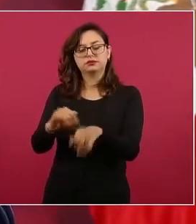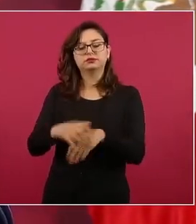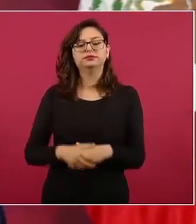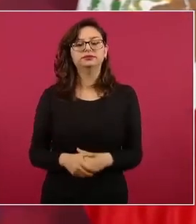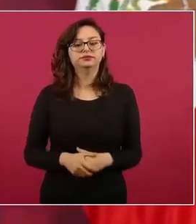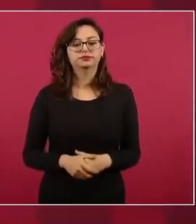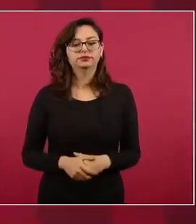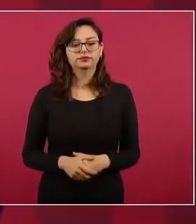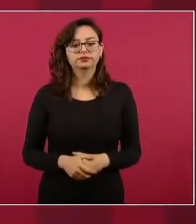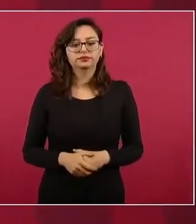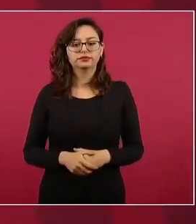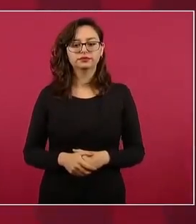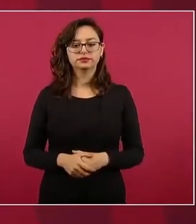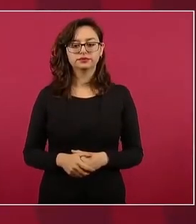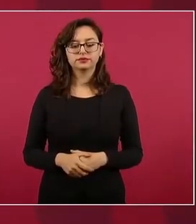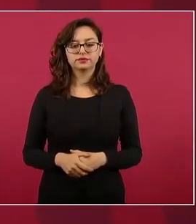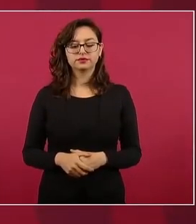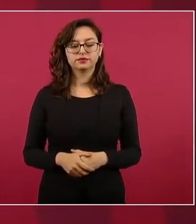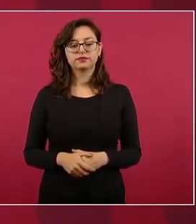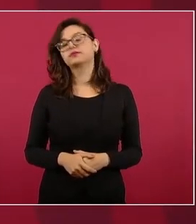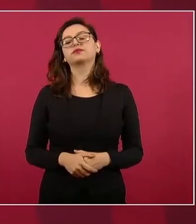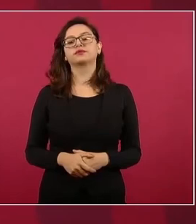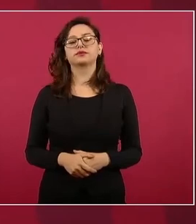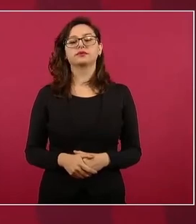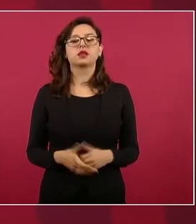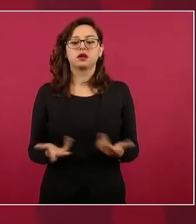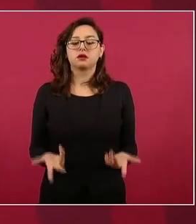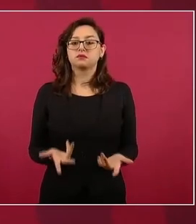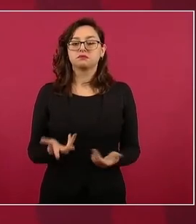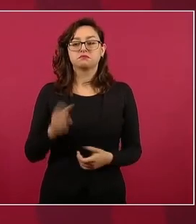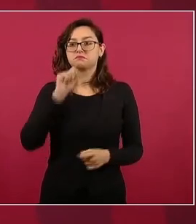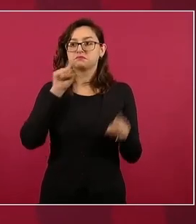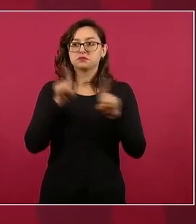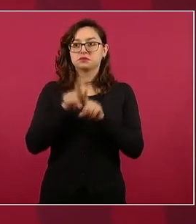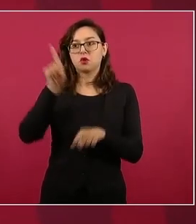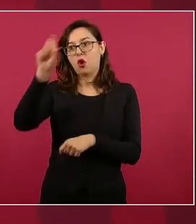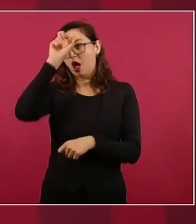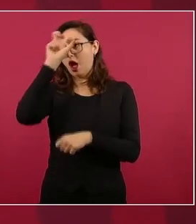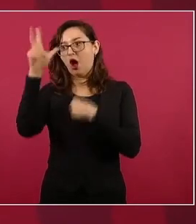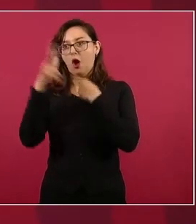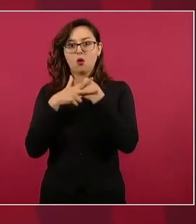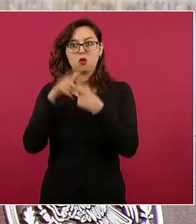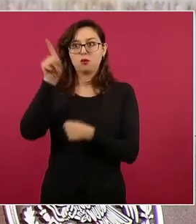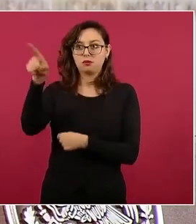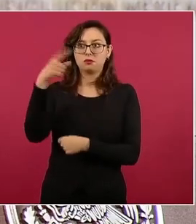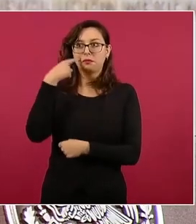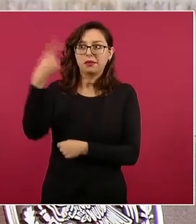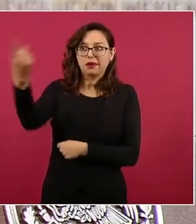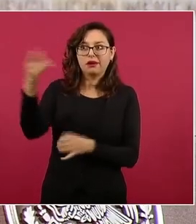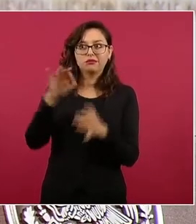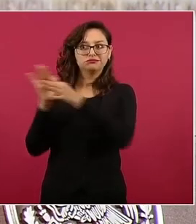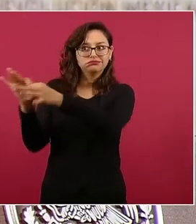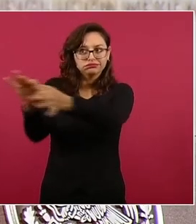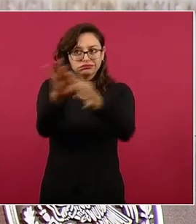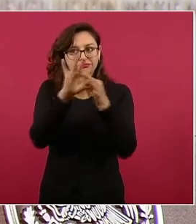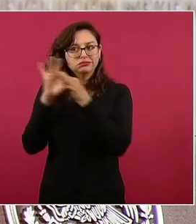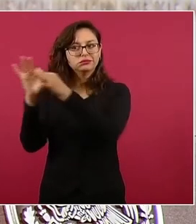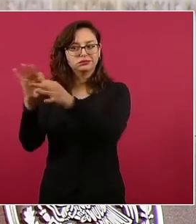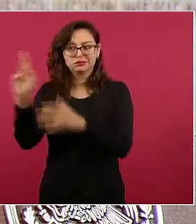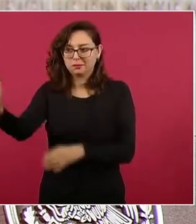como fue la comunidad europea que luego se convirtió en unión europea